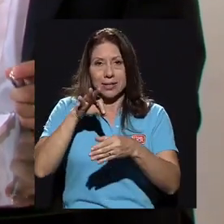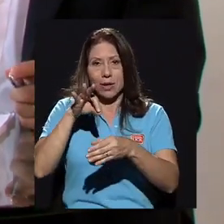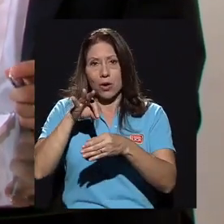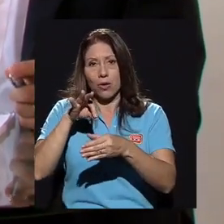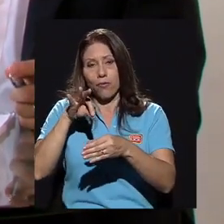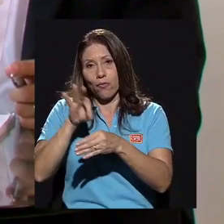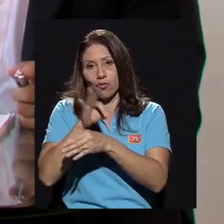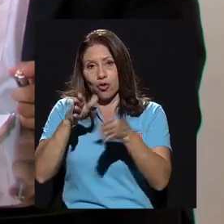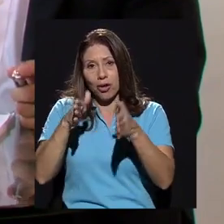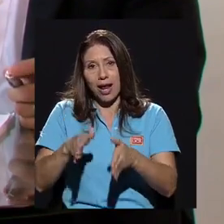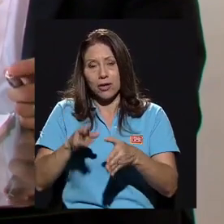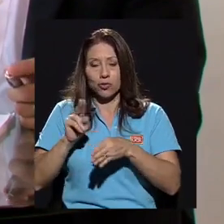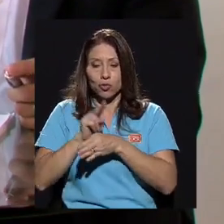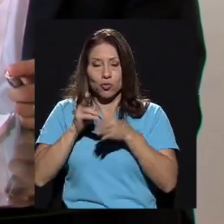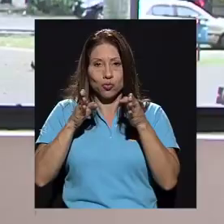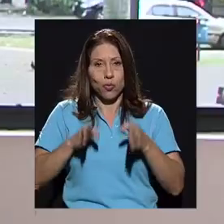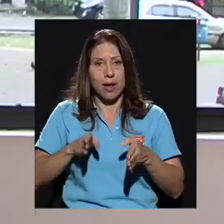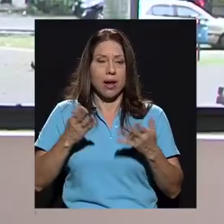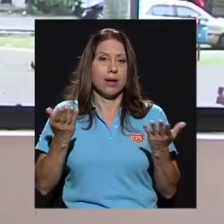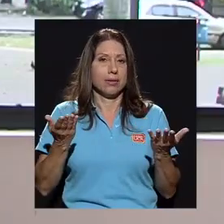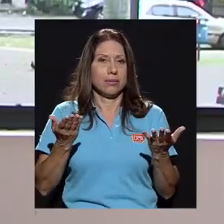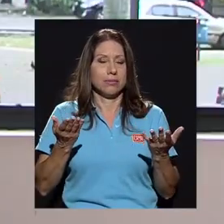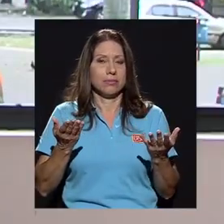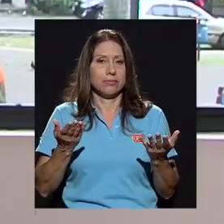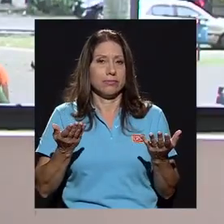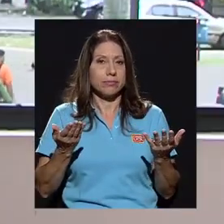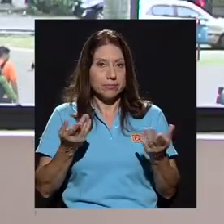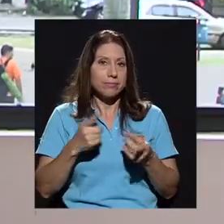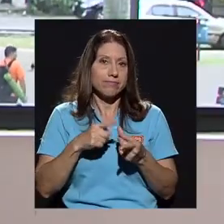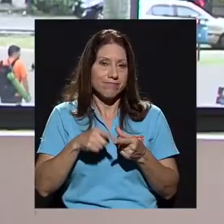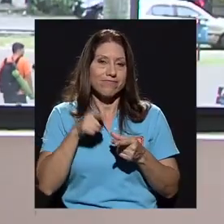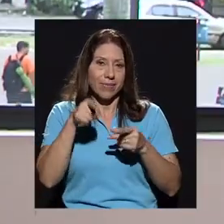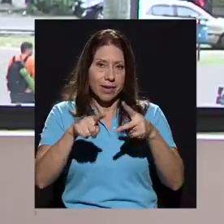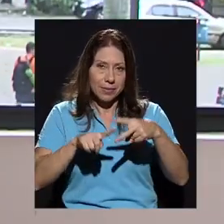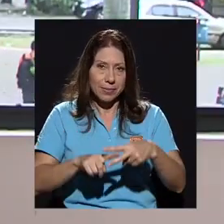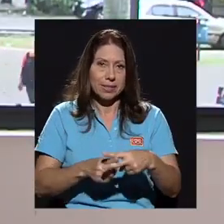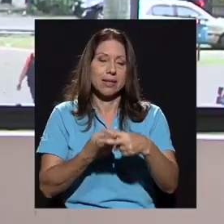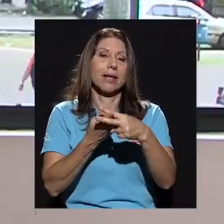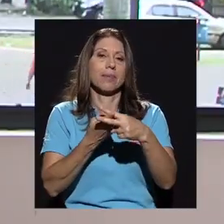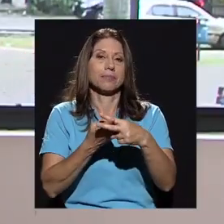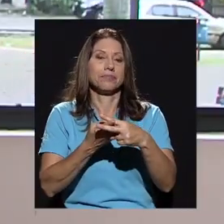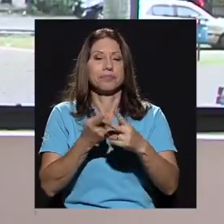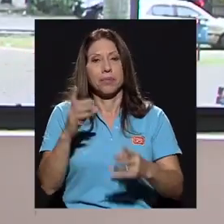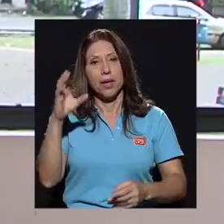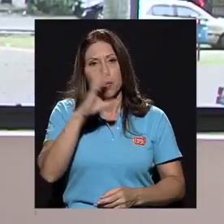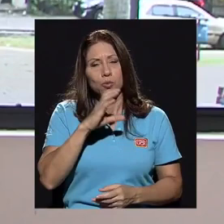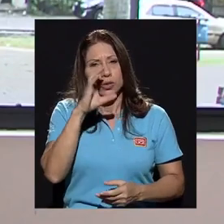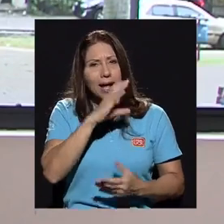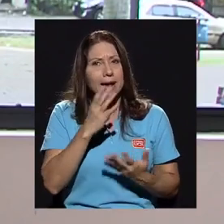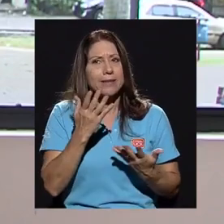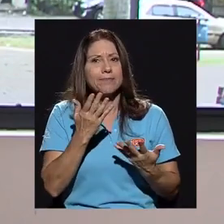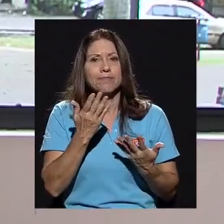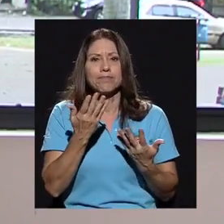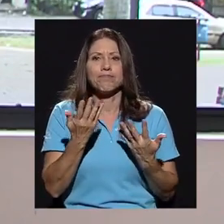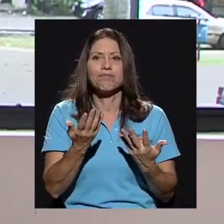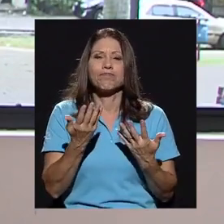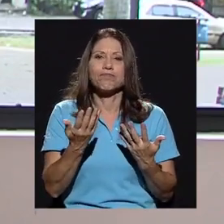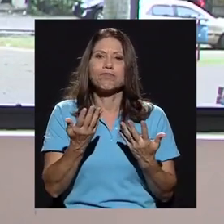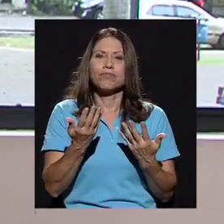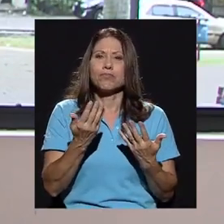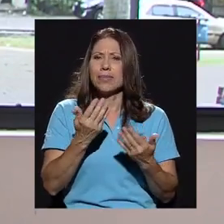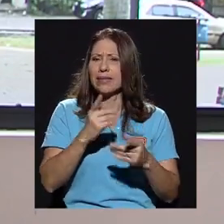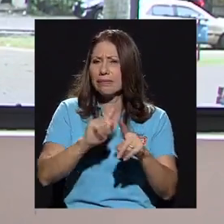funcionarios, usuarios de la universidad, etc. Entonces, por ahí empezaría a comenzar a buscar todos aquellos